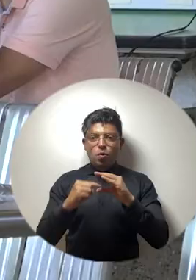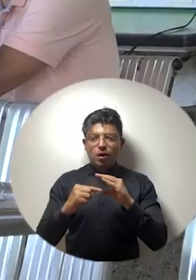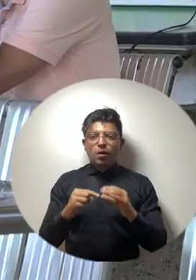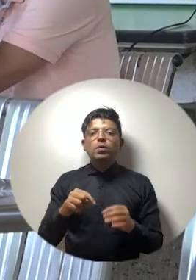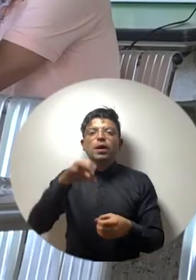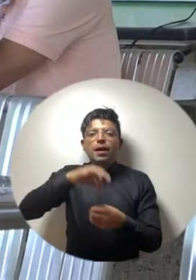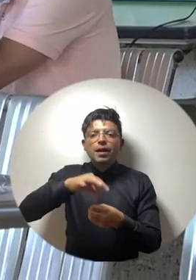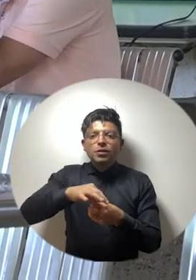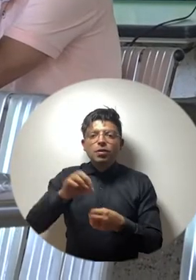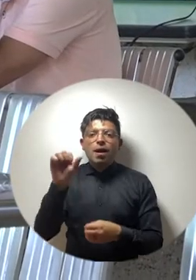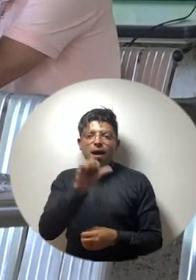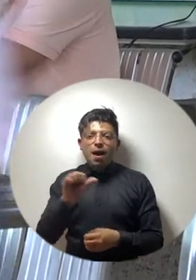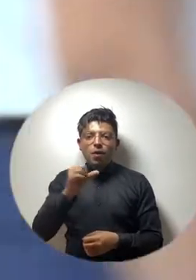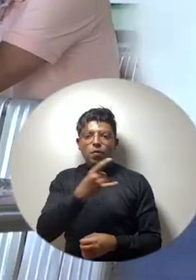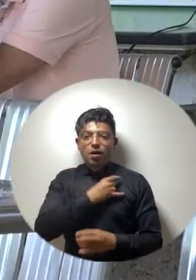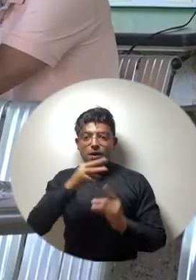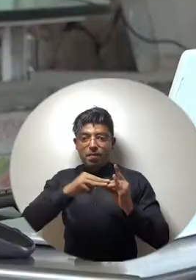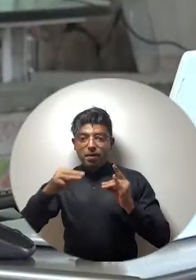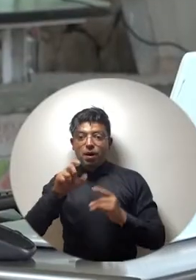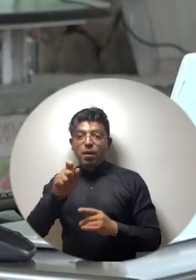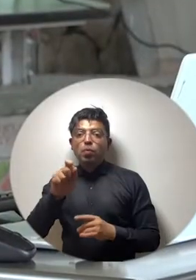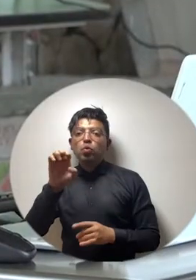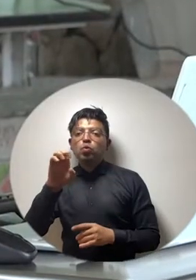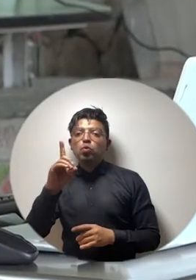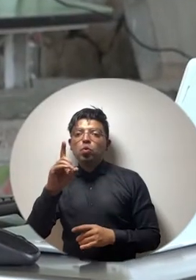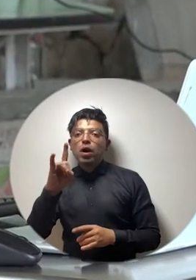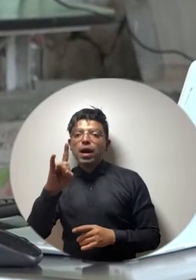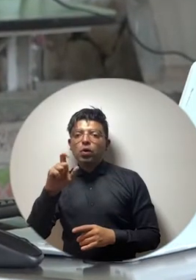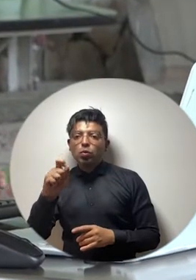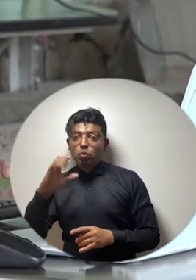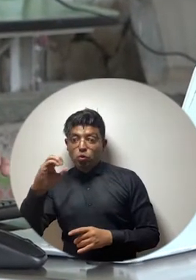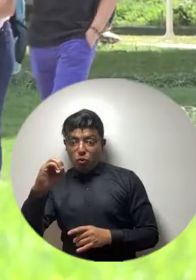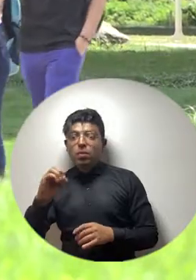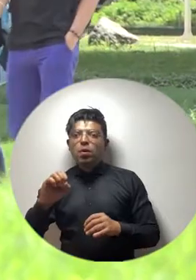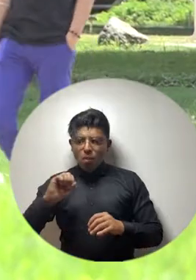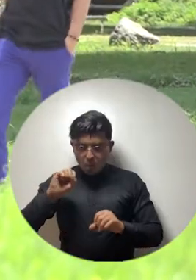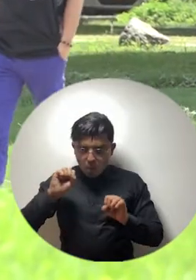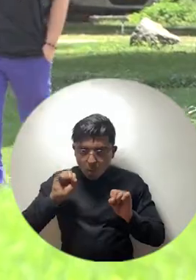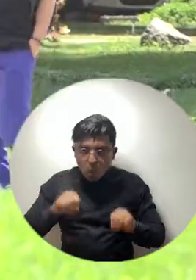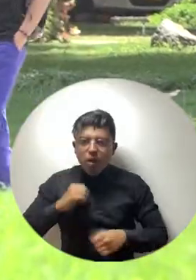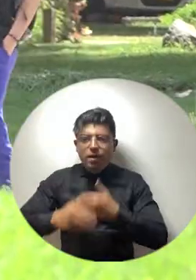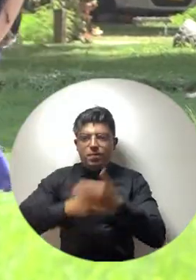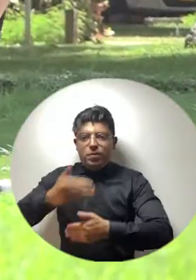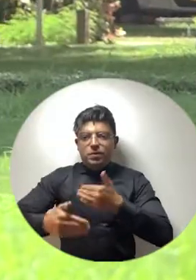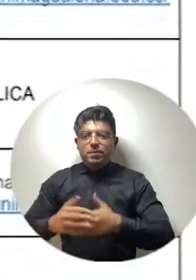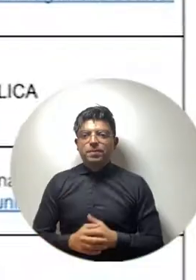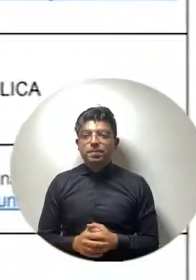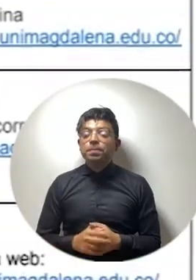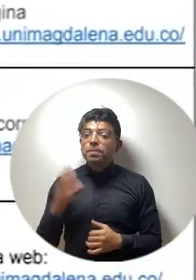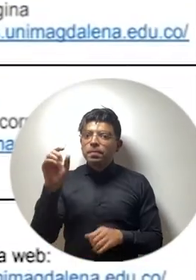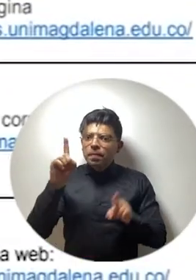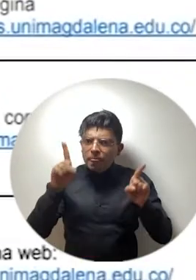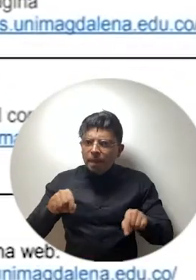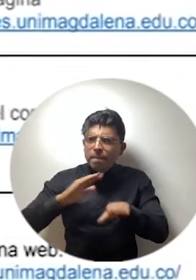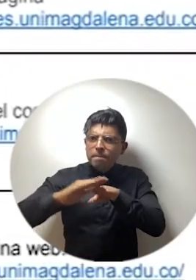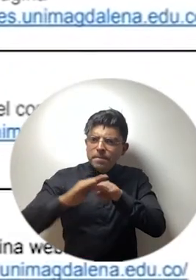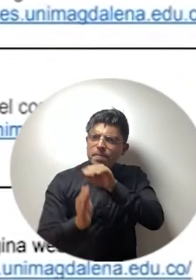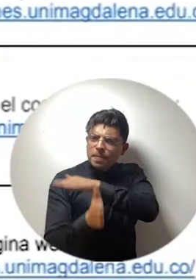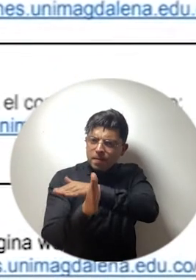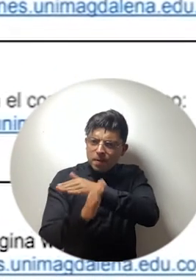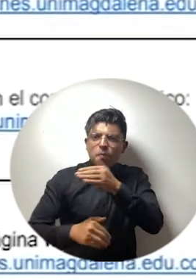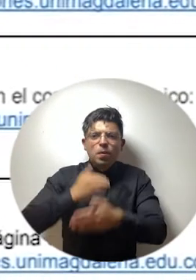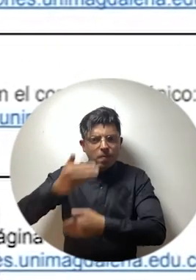.co y realizar el trámite. También invitarlos a que continúen con el proceso y hagamos el seguimiento